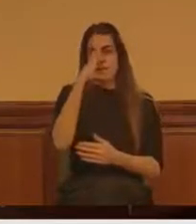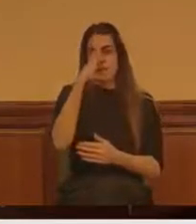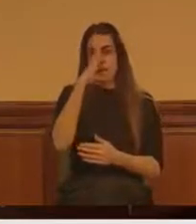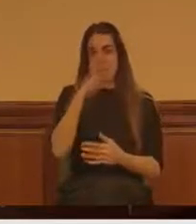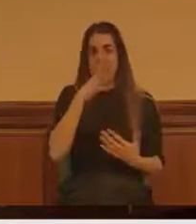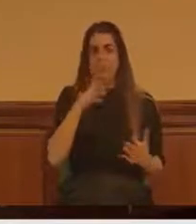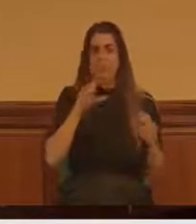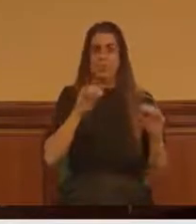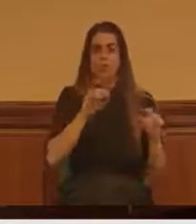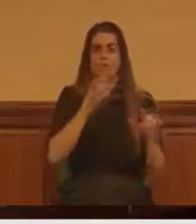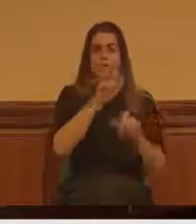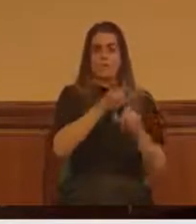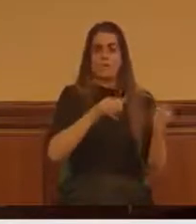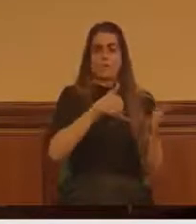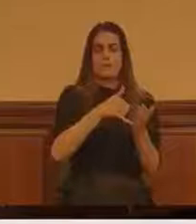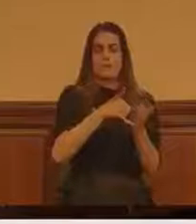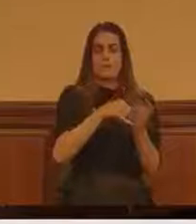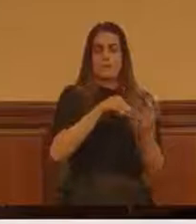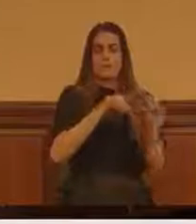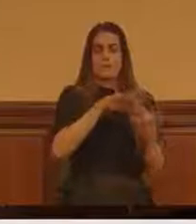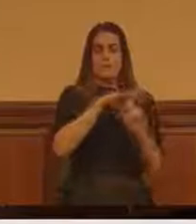vulnerabilidad y los animales.